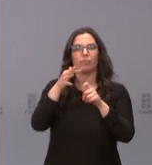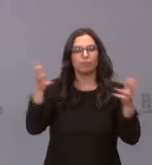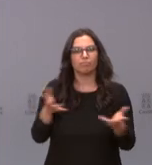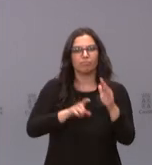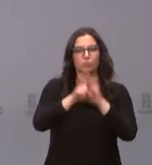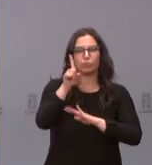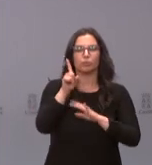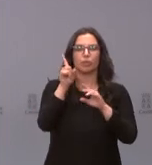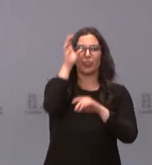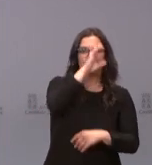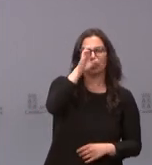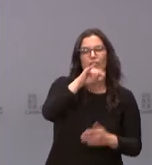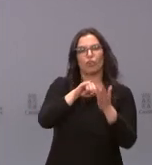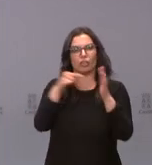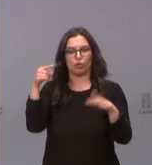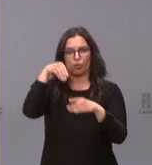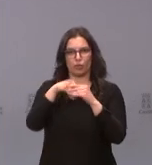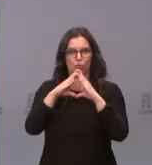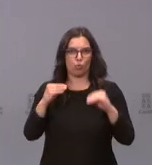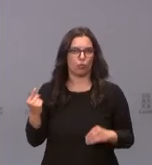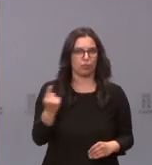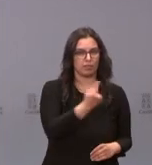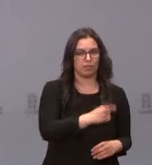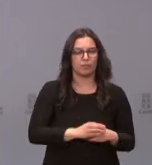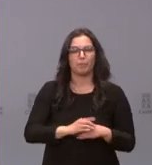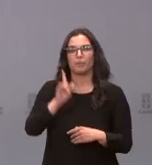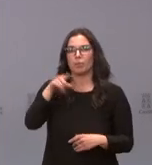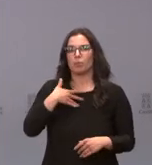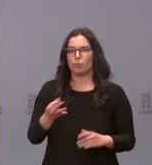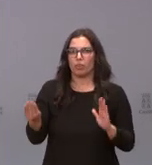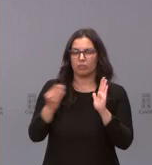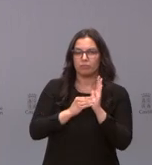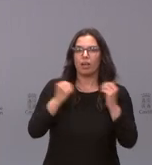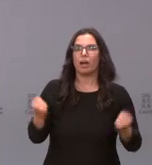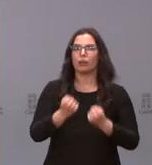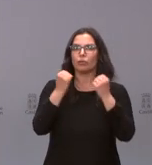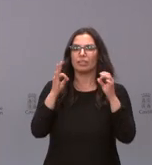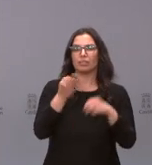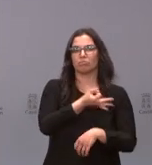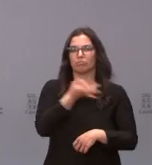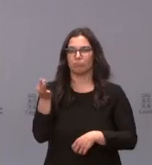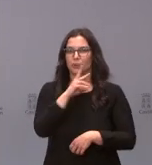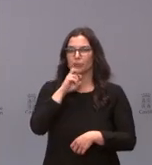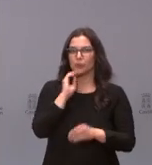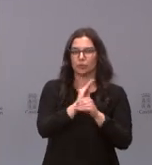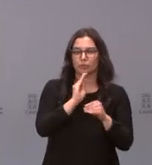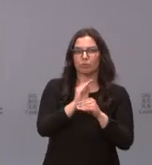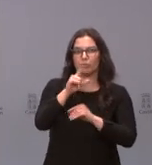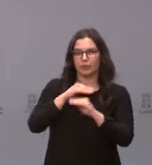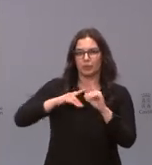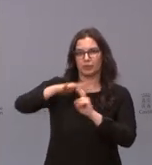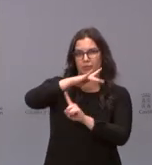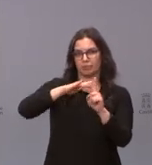tecnológico de nuestras universidades. También se pueden incluir actuaciones en materia de eficiencia energética y sostenibilidad que